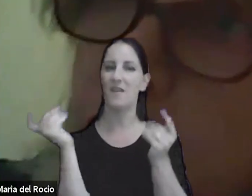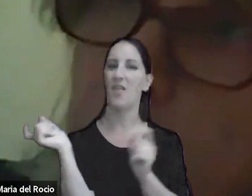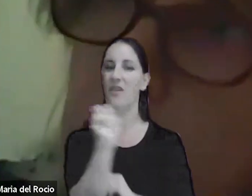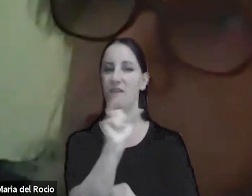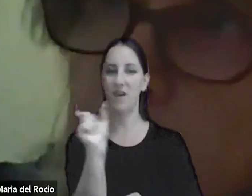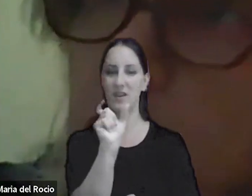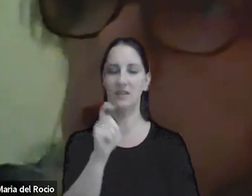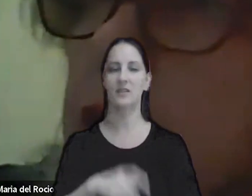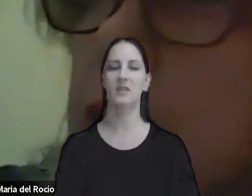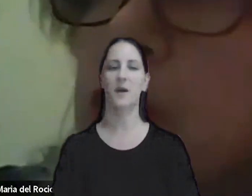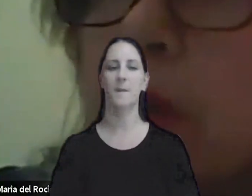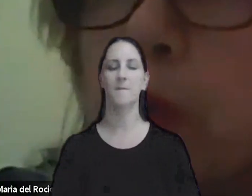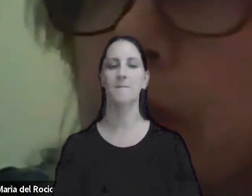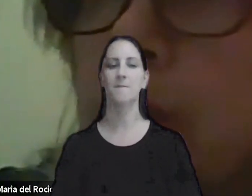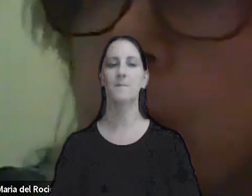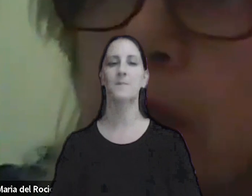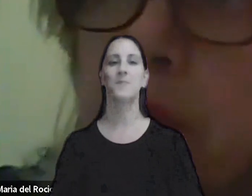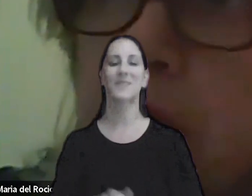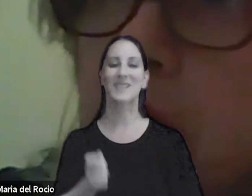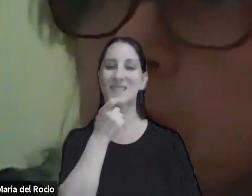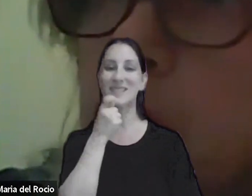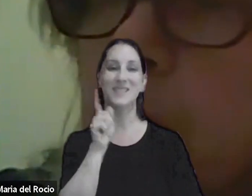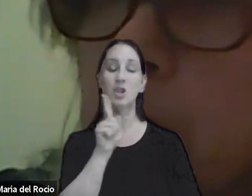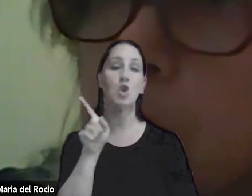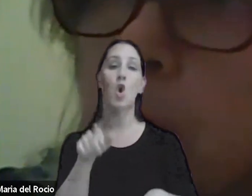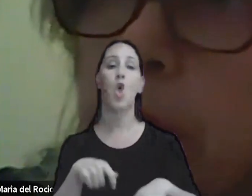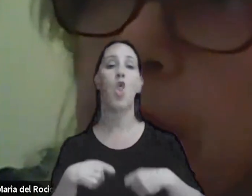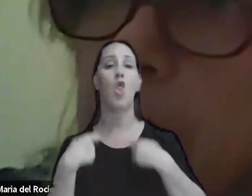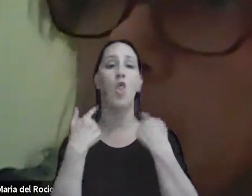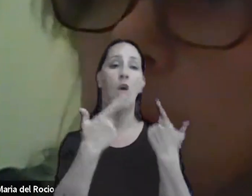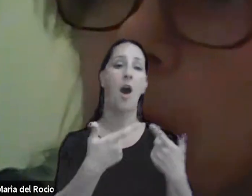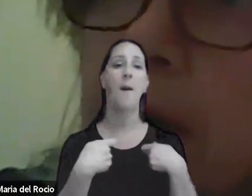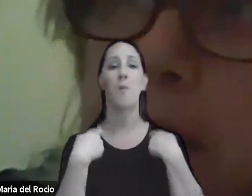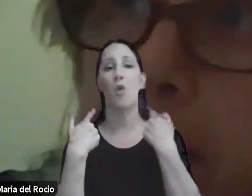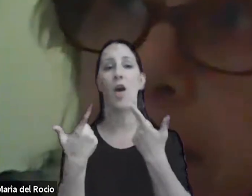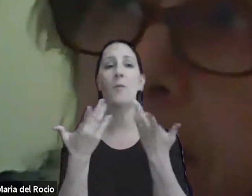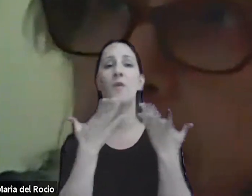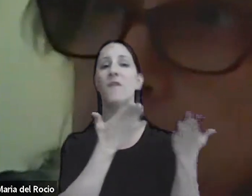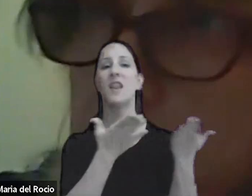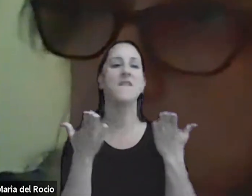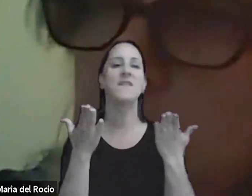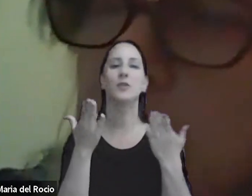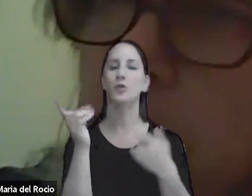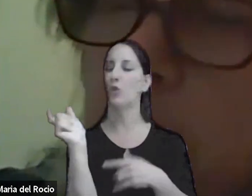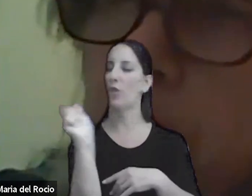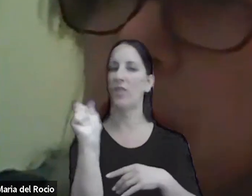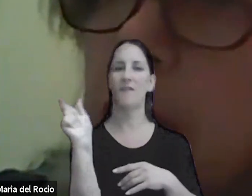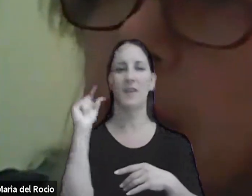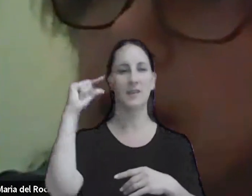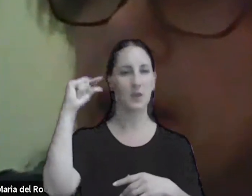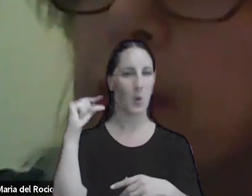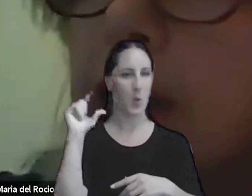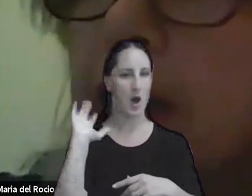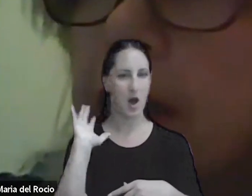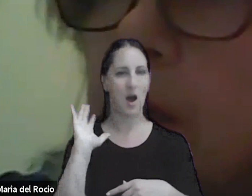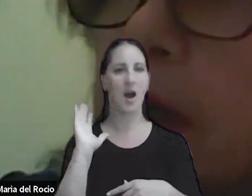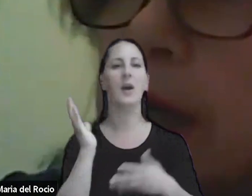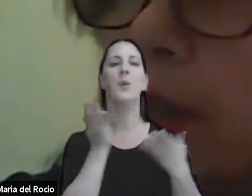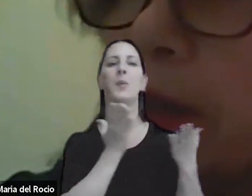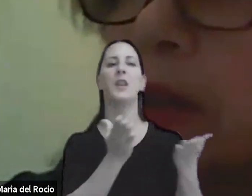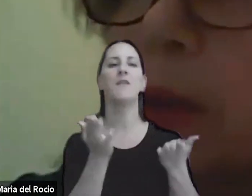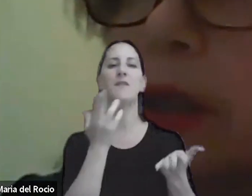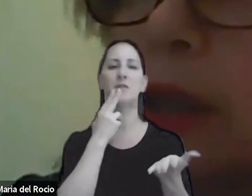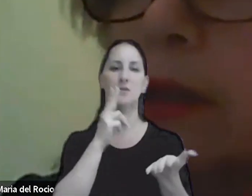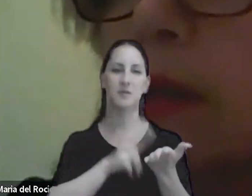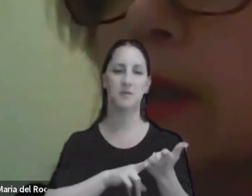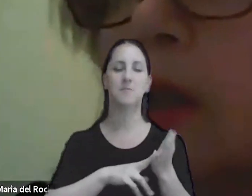dice como que si no estaríamos exportando beneficios o pudiendo operar a bajos márgenes pues el beneficio fiscal es más cara la baja